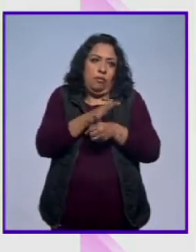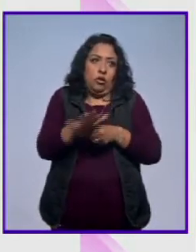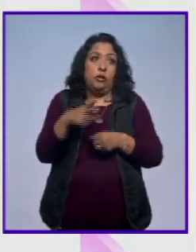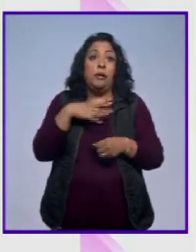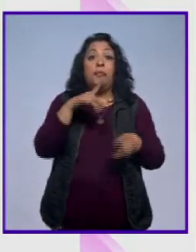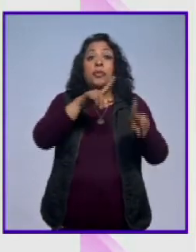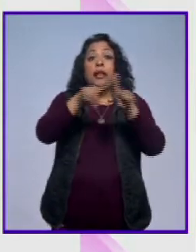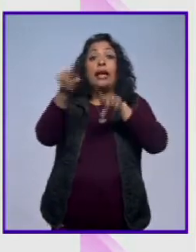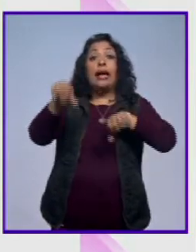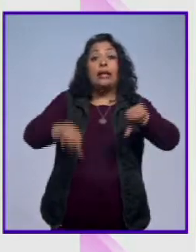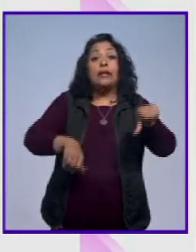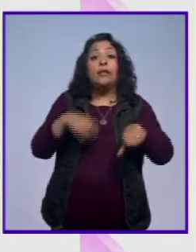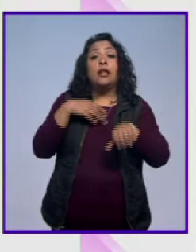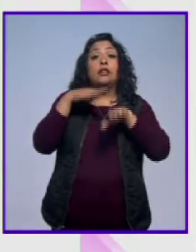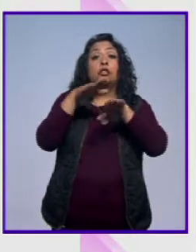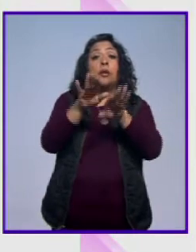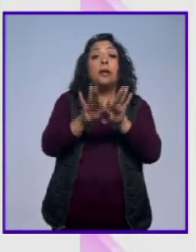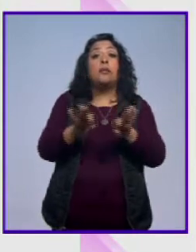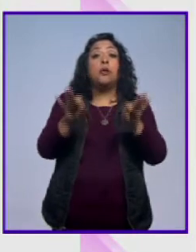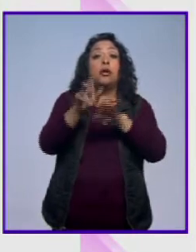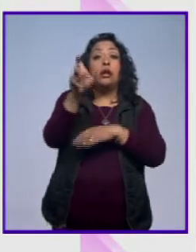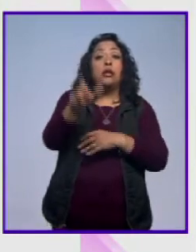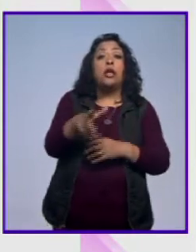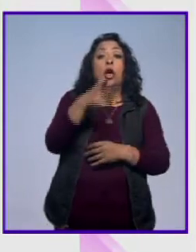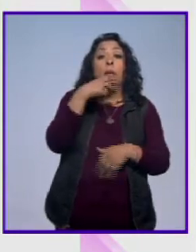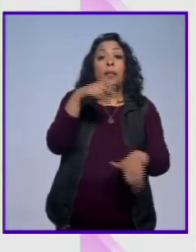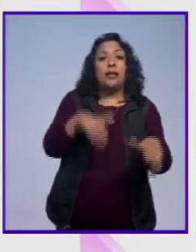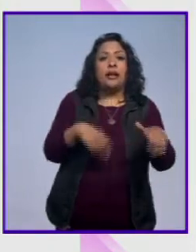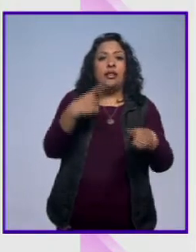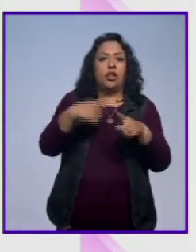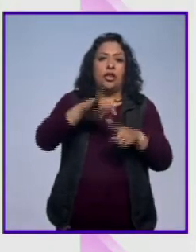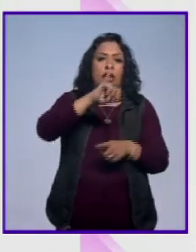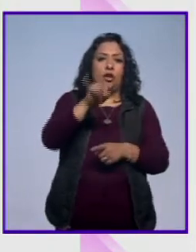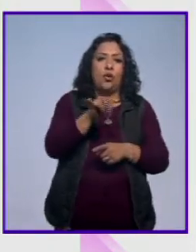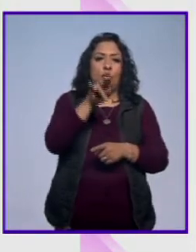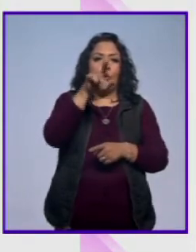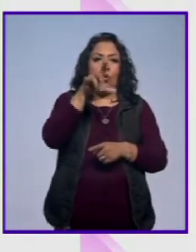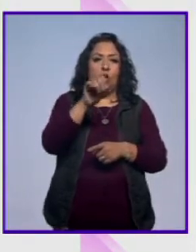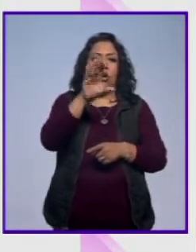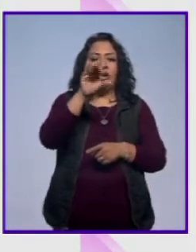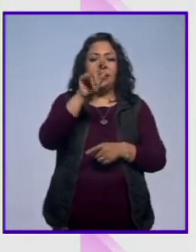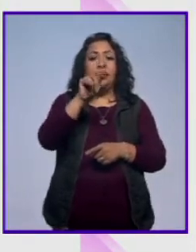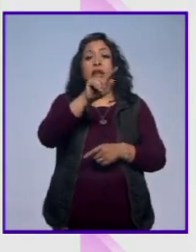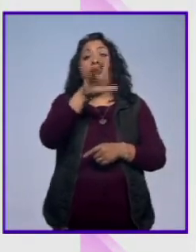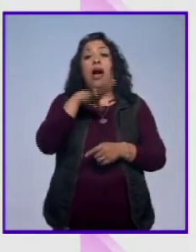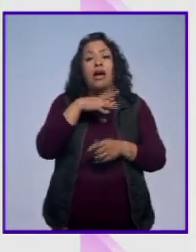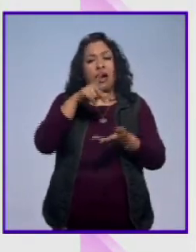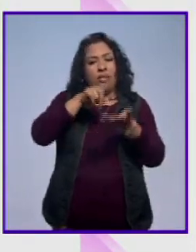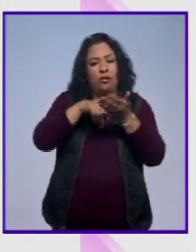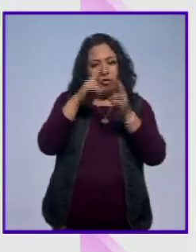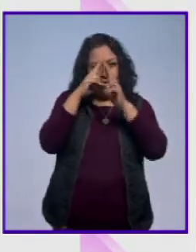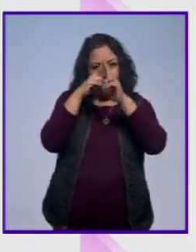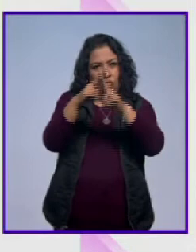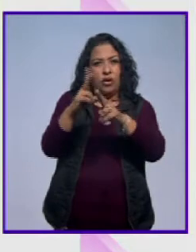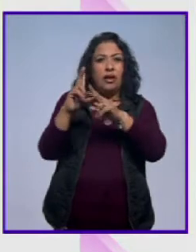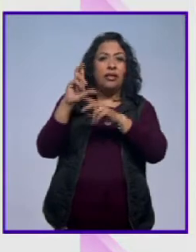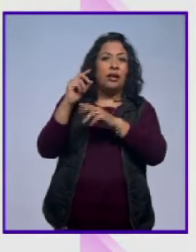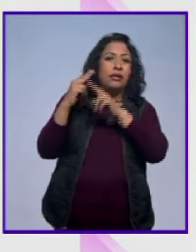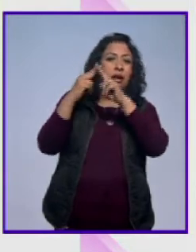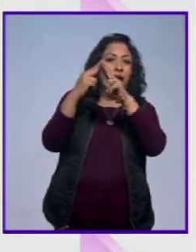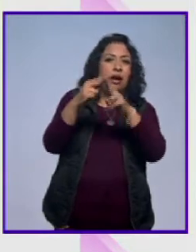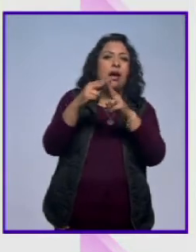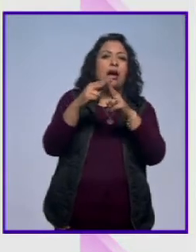Diversas actividades en torno al relevante hombre de teatro que fue Julio Castillo se llevaron a cabo en el homenaje por el trigésimo